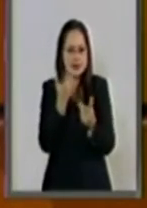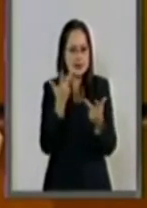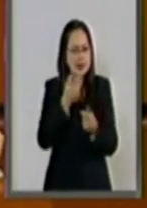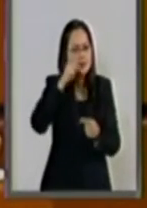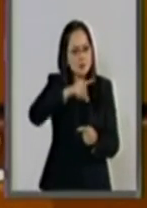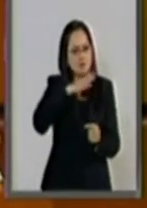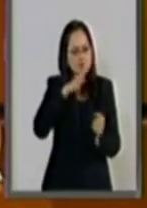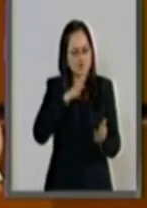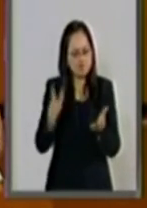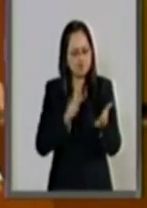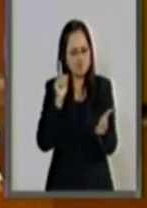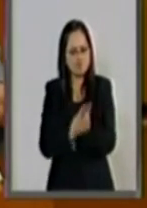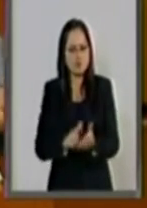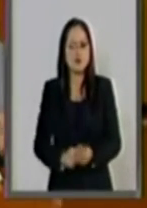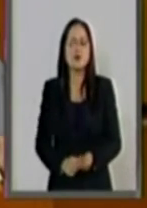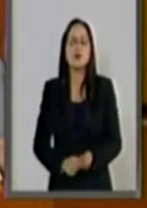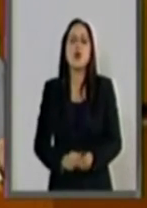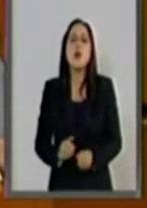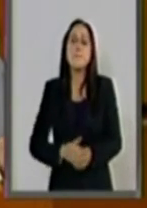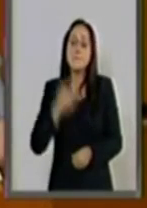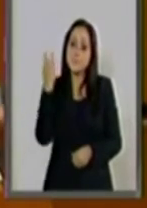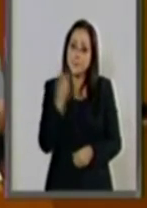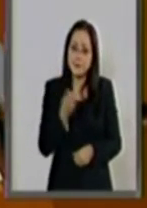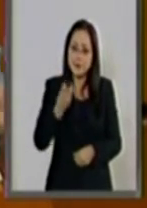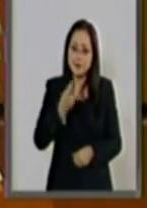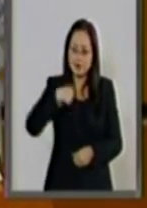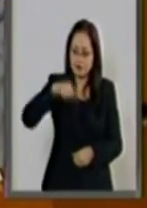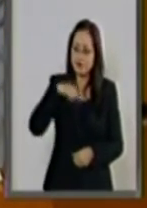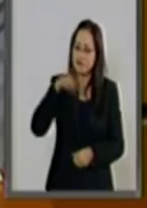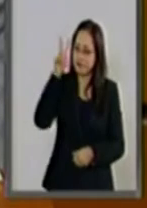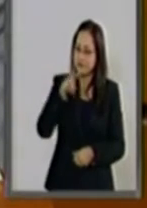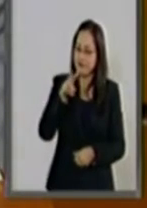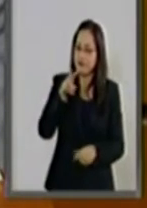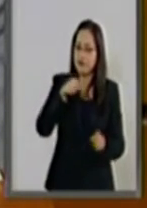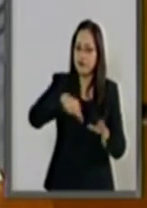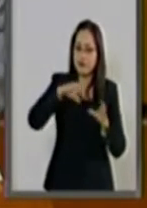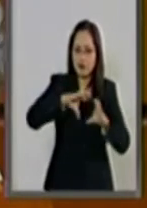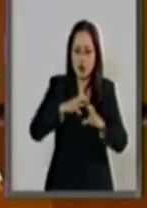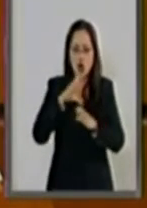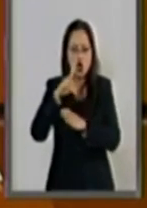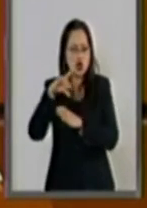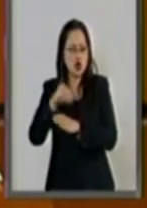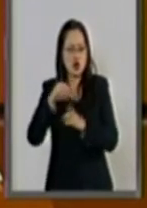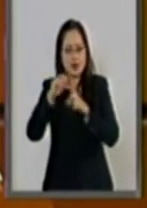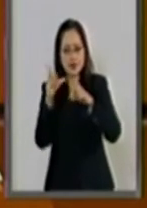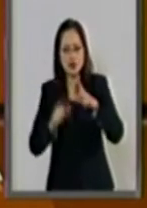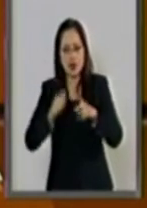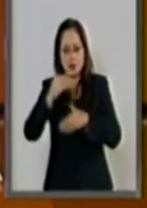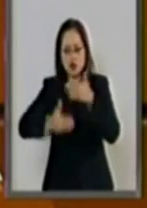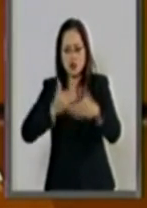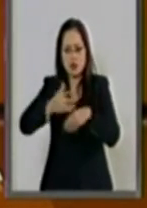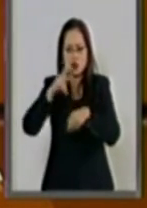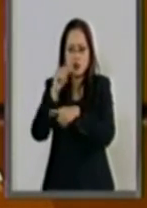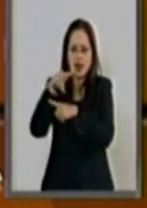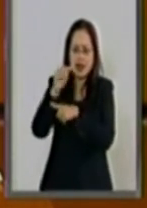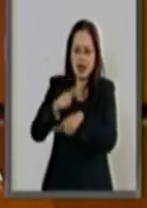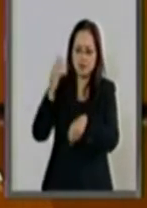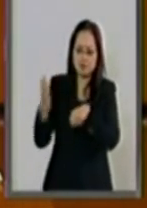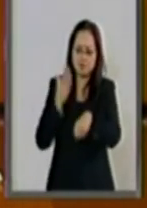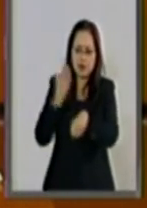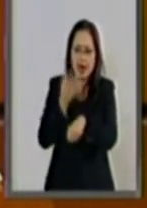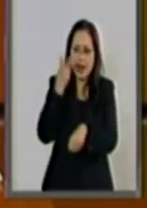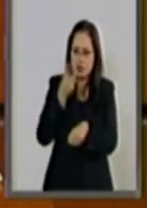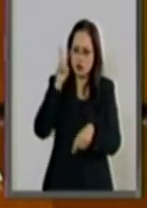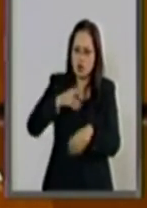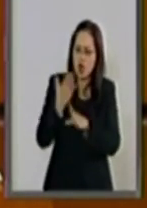dicho ordenamiento. En tal virtud, y no obstante que el Código Nacional de Procedimientos Penales es un ordenamiento de reciente